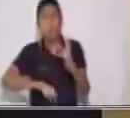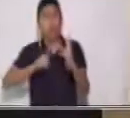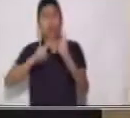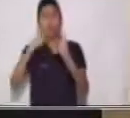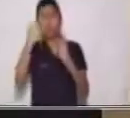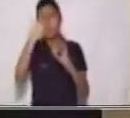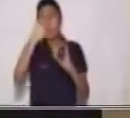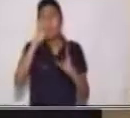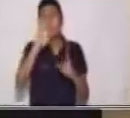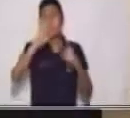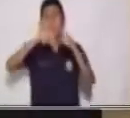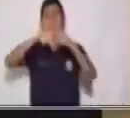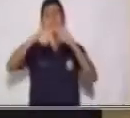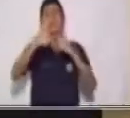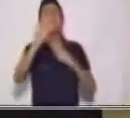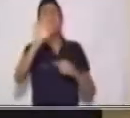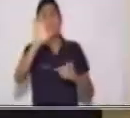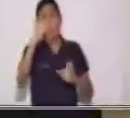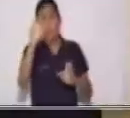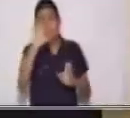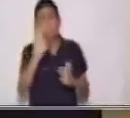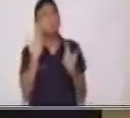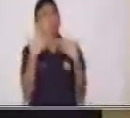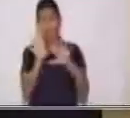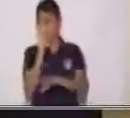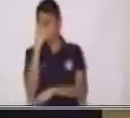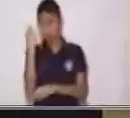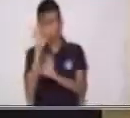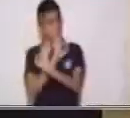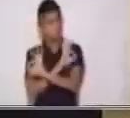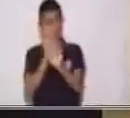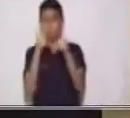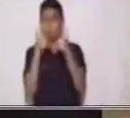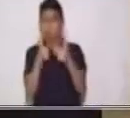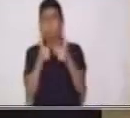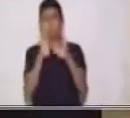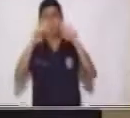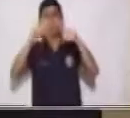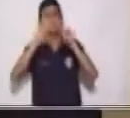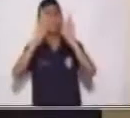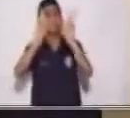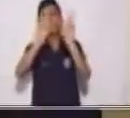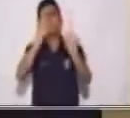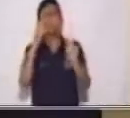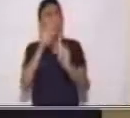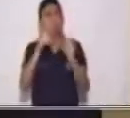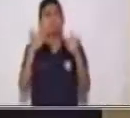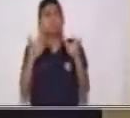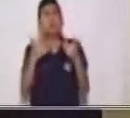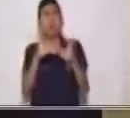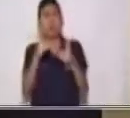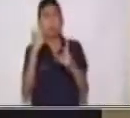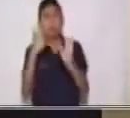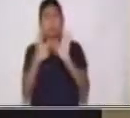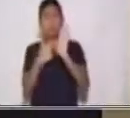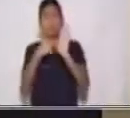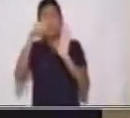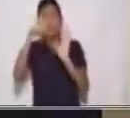señales. Muy bien, eso ya lo trabajamos y lo hicimos muy lindo. Ahora, el tema del día de hoy va a ser este.